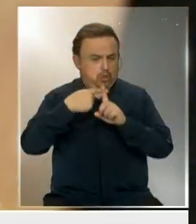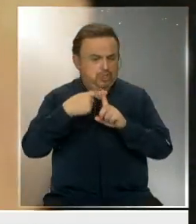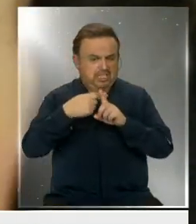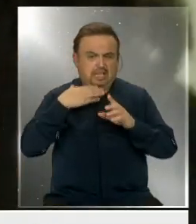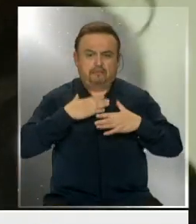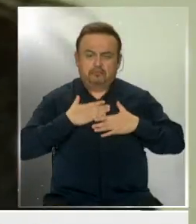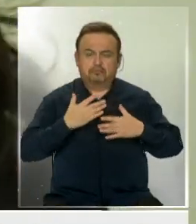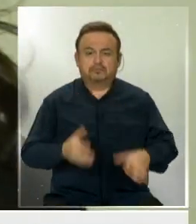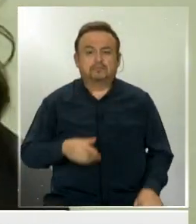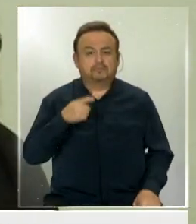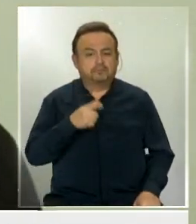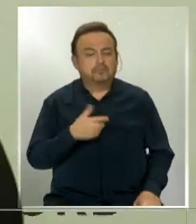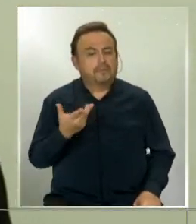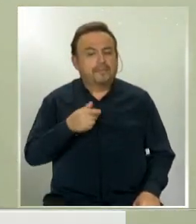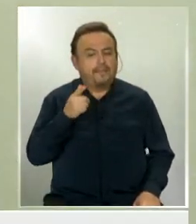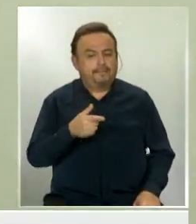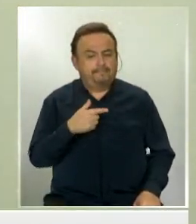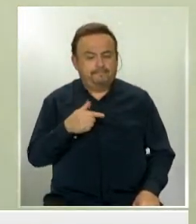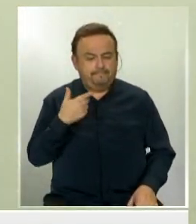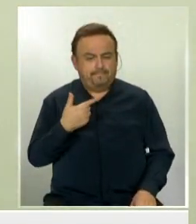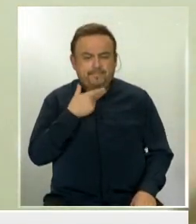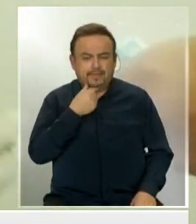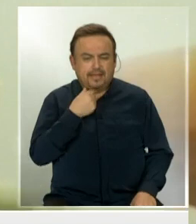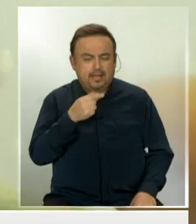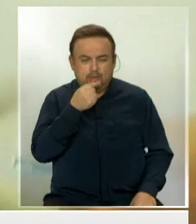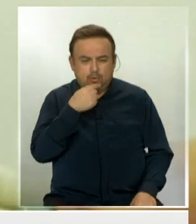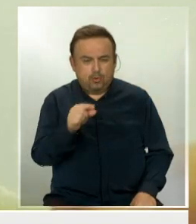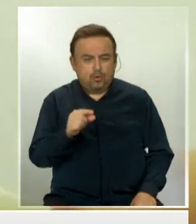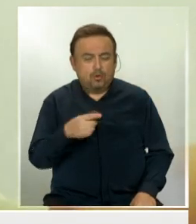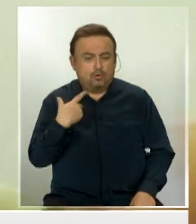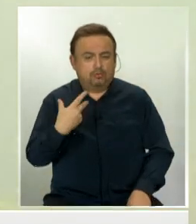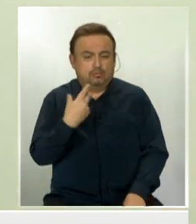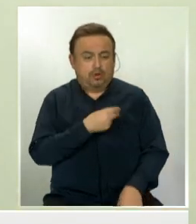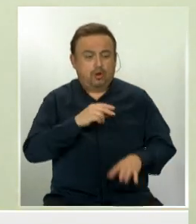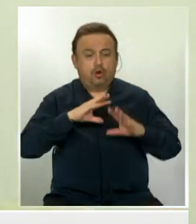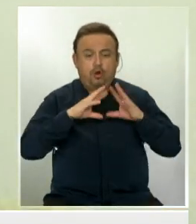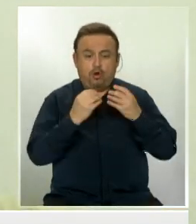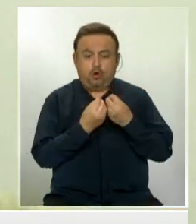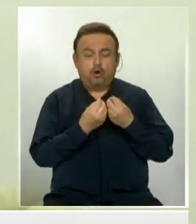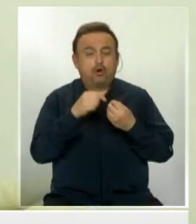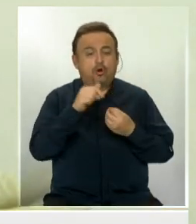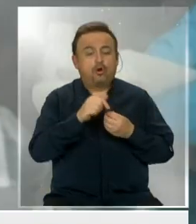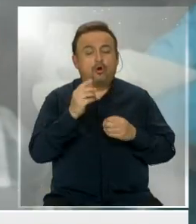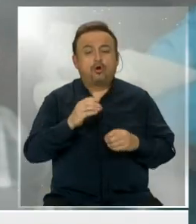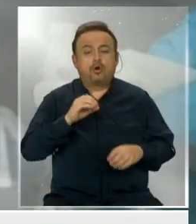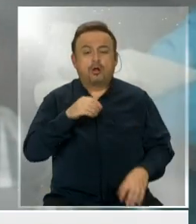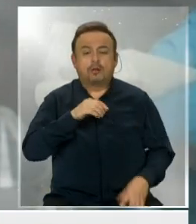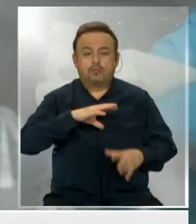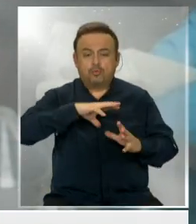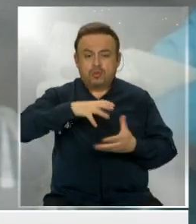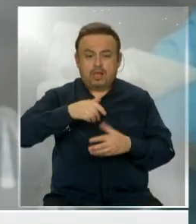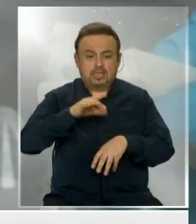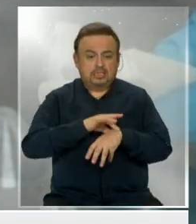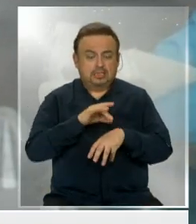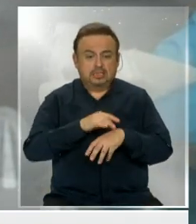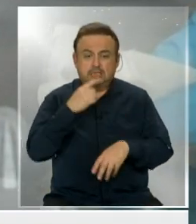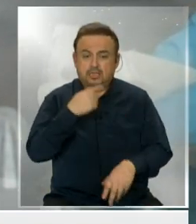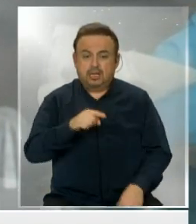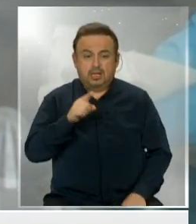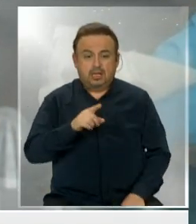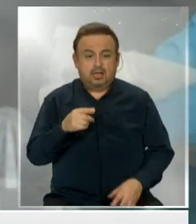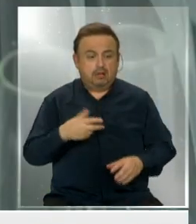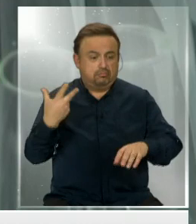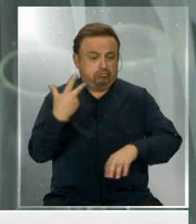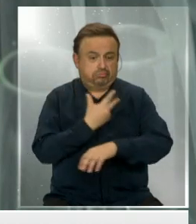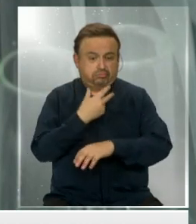Con toda la expectativa por encontrar una cura en cuanto antes, la OMS brusó paños fríos al asegurar que la vacuna no se va a inocular